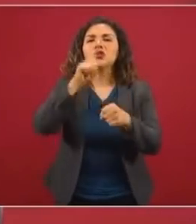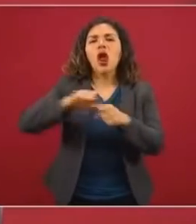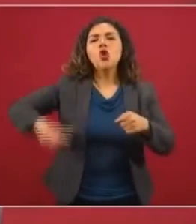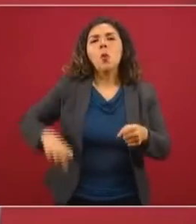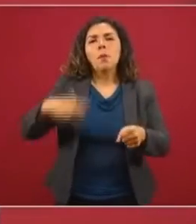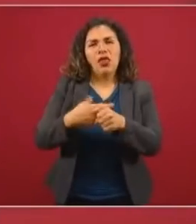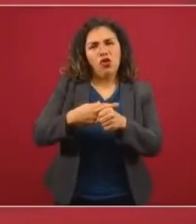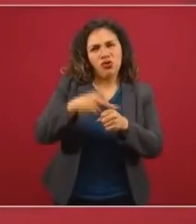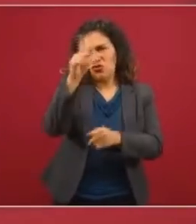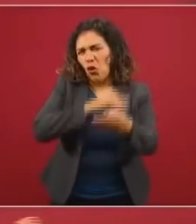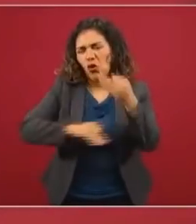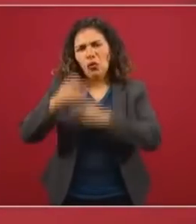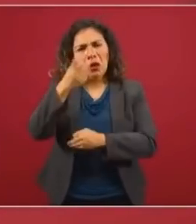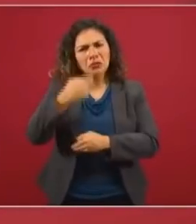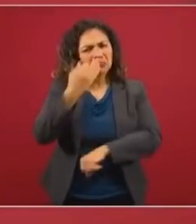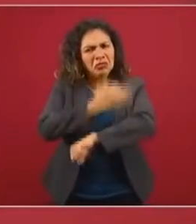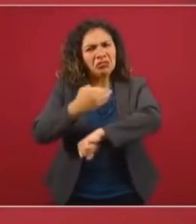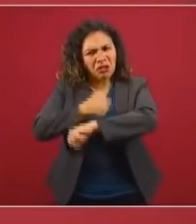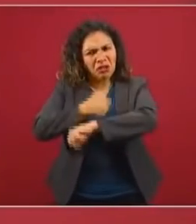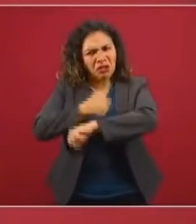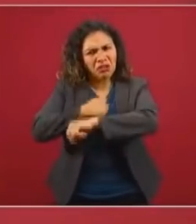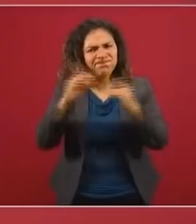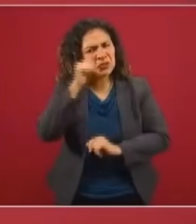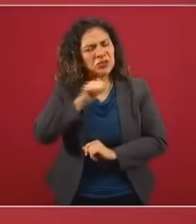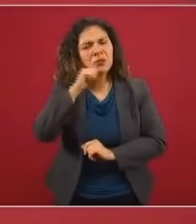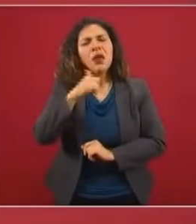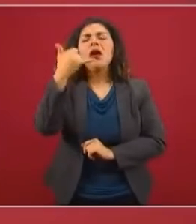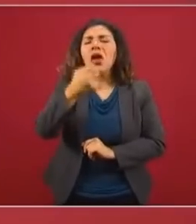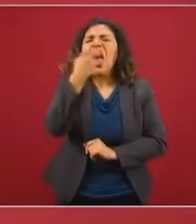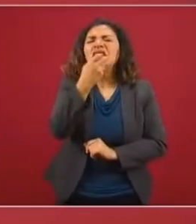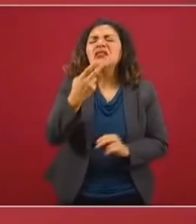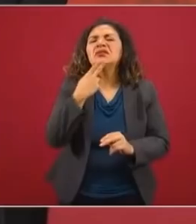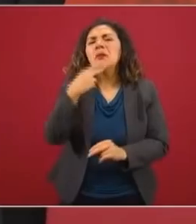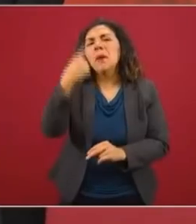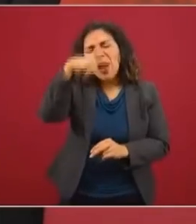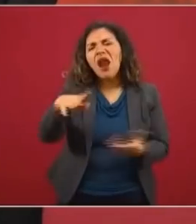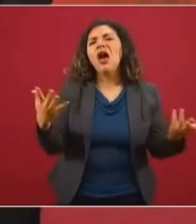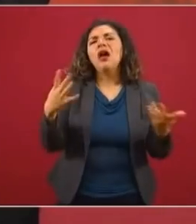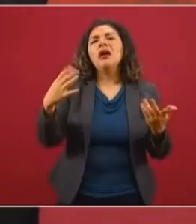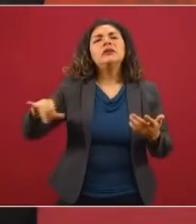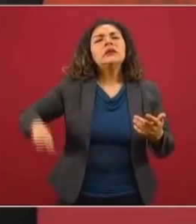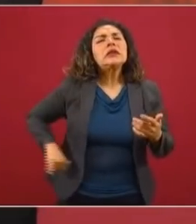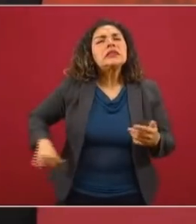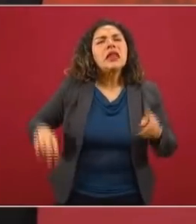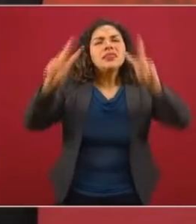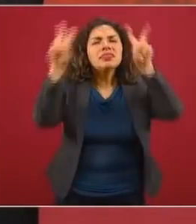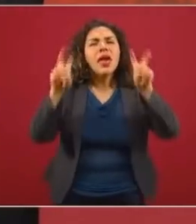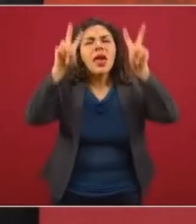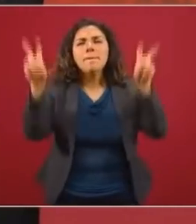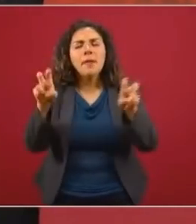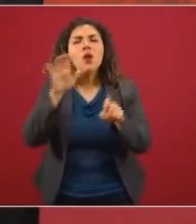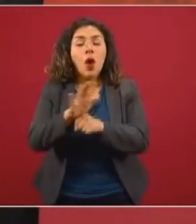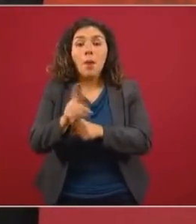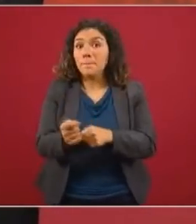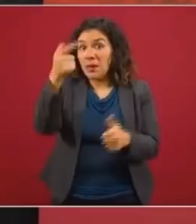muchas veces, en la tarde también, y revisamos distintos temas de interés nacional. Originalmente era principalmente